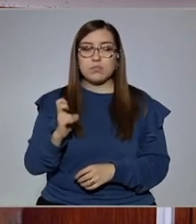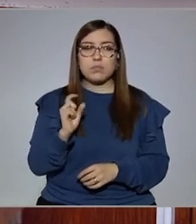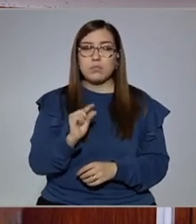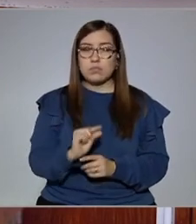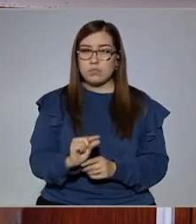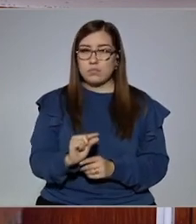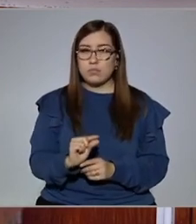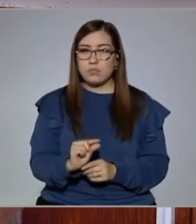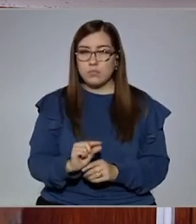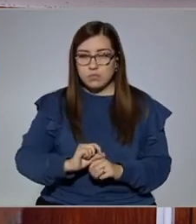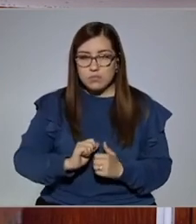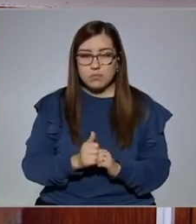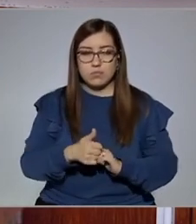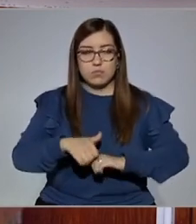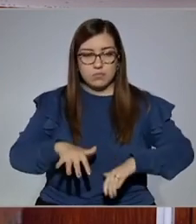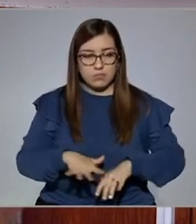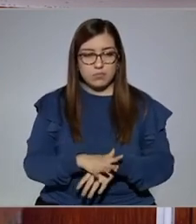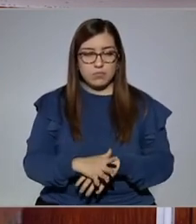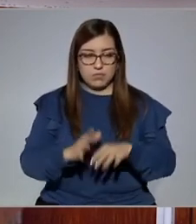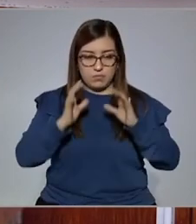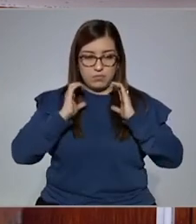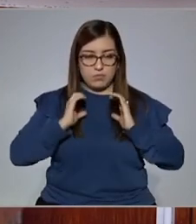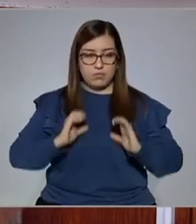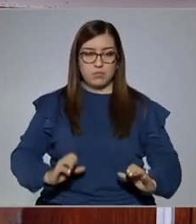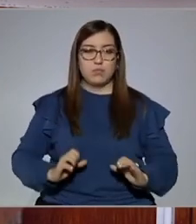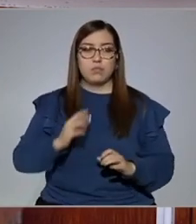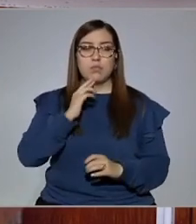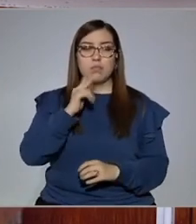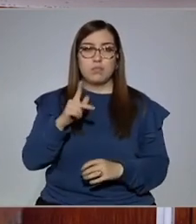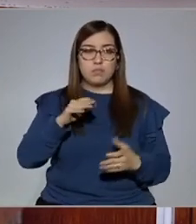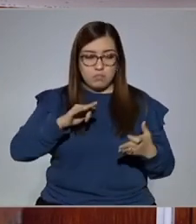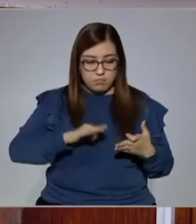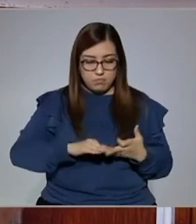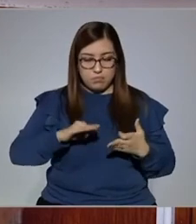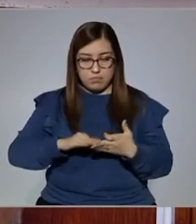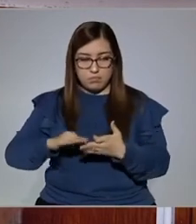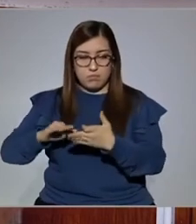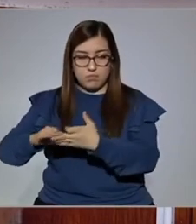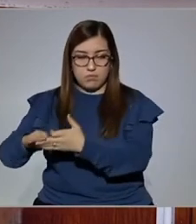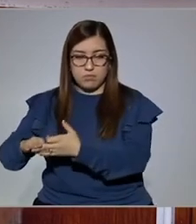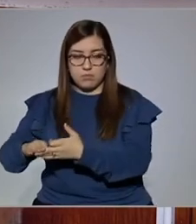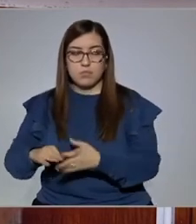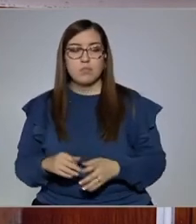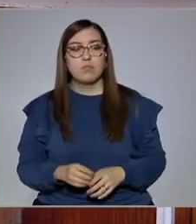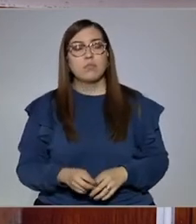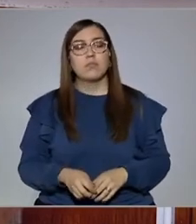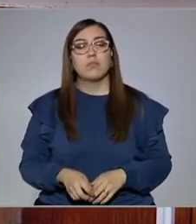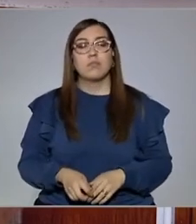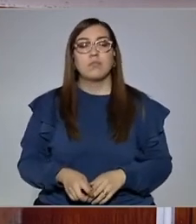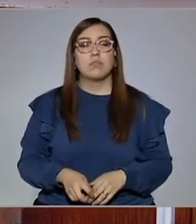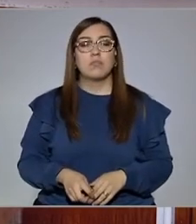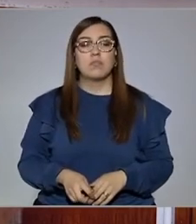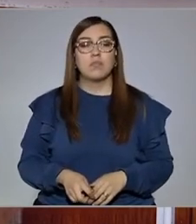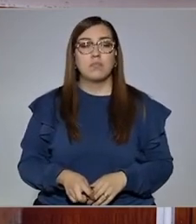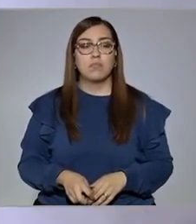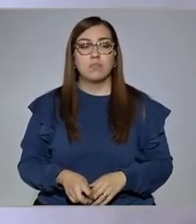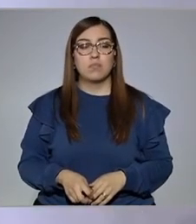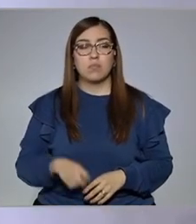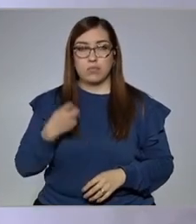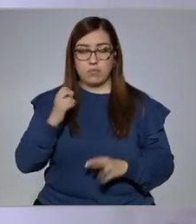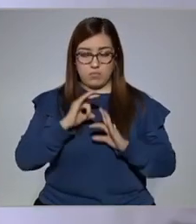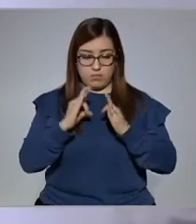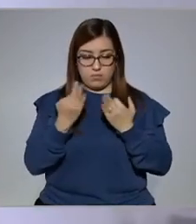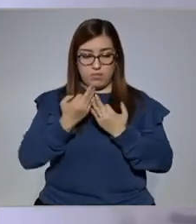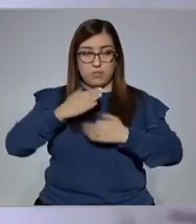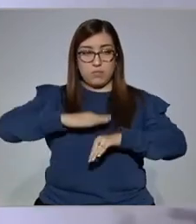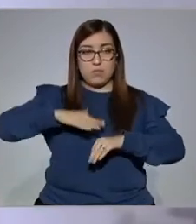pequeña, pero varíe. Y el cuerpo acepta dosis más frecuentes que cuando lo damos en glóbulos. Entonces, es una manera de acelerar un